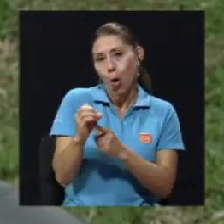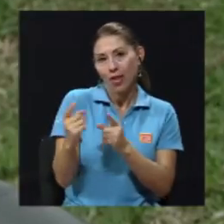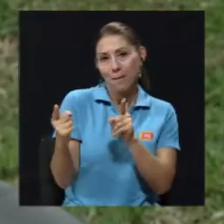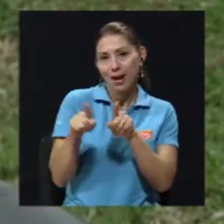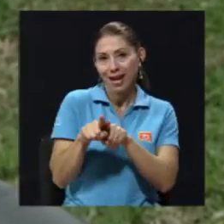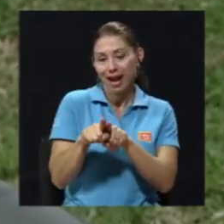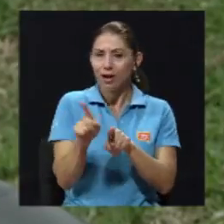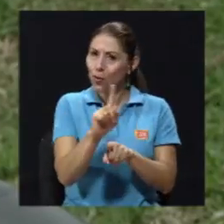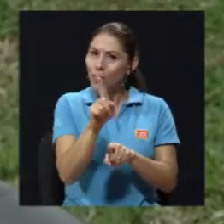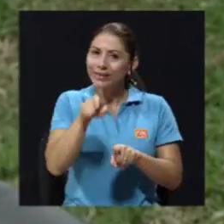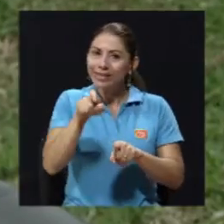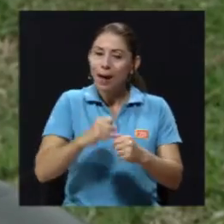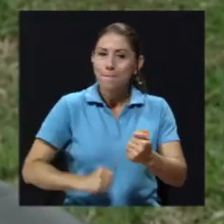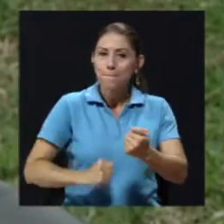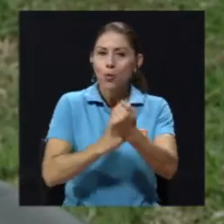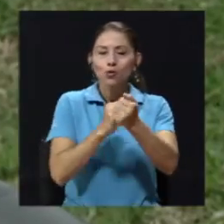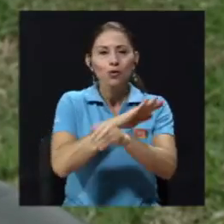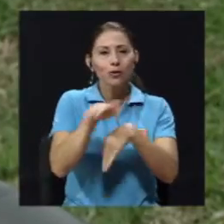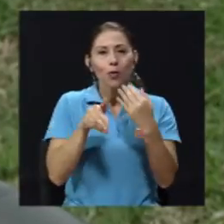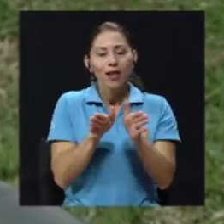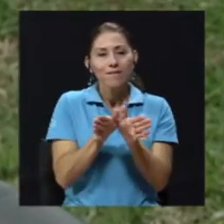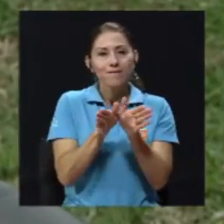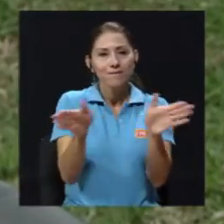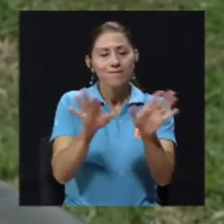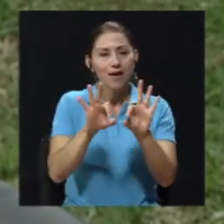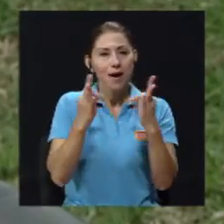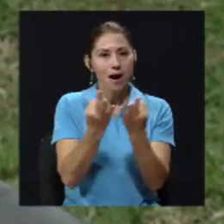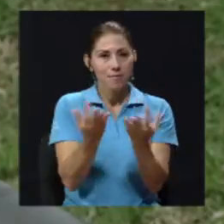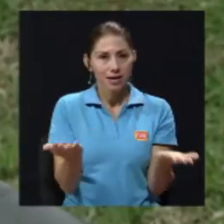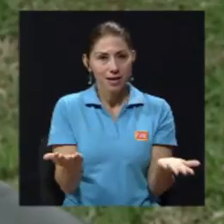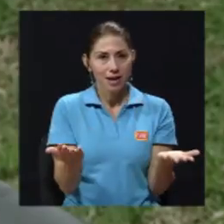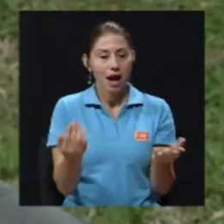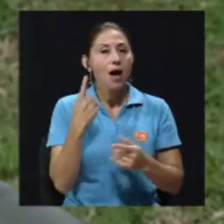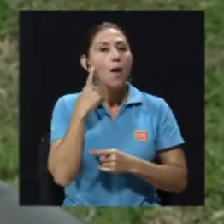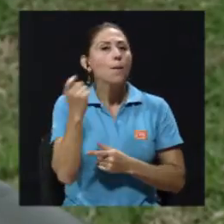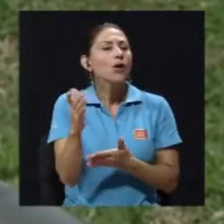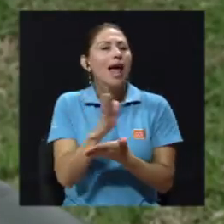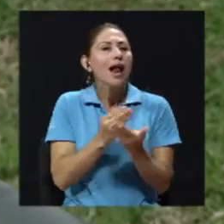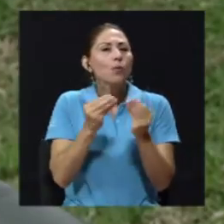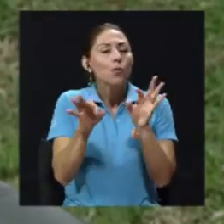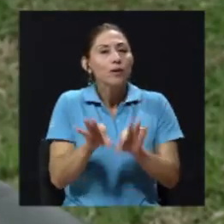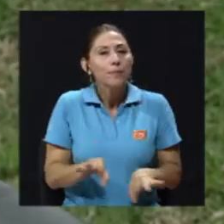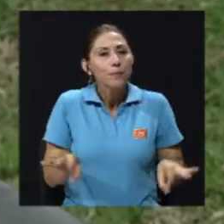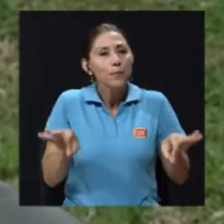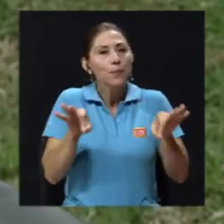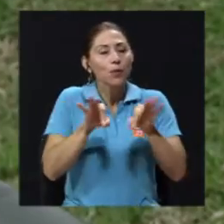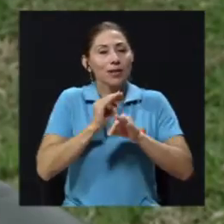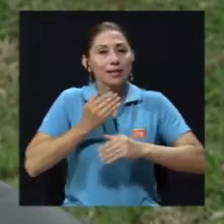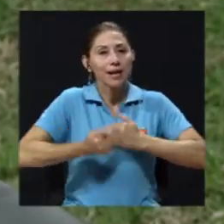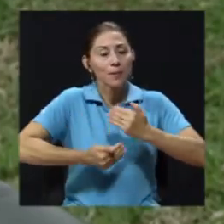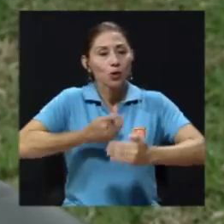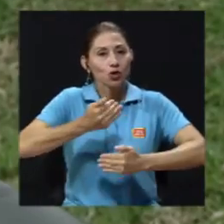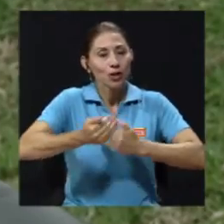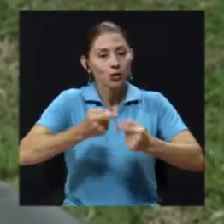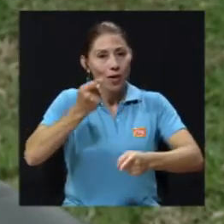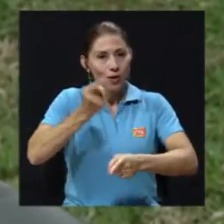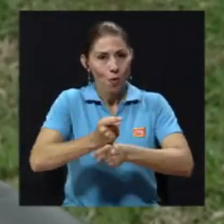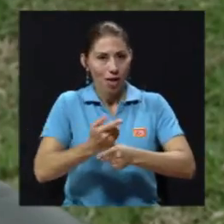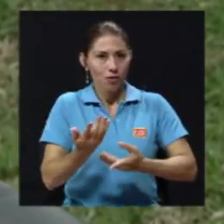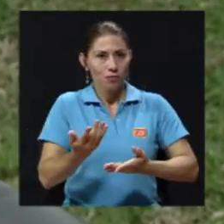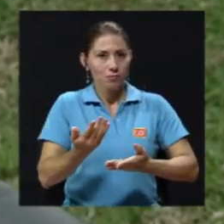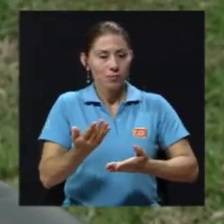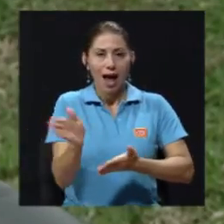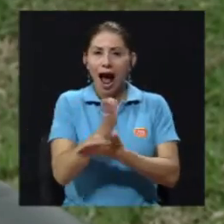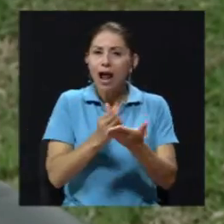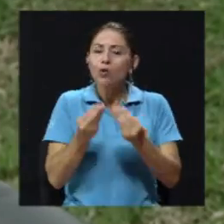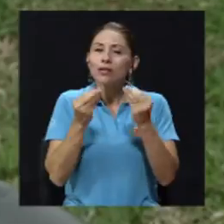en general. Porque uno de los actos que tiene mayor peso en un proceso adecuado, en